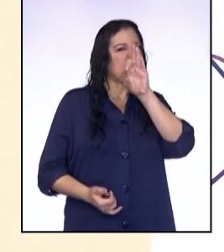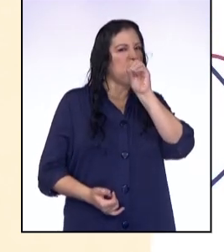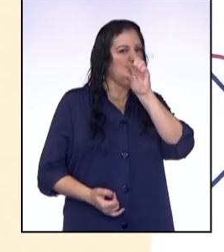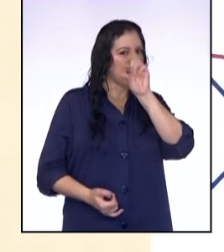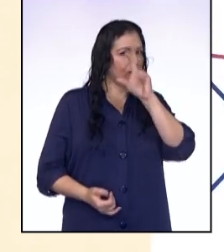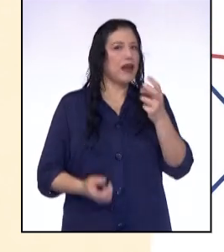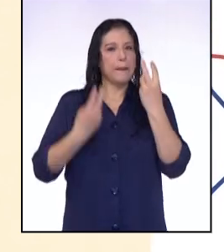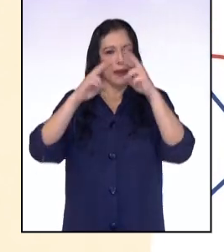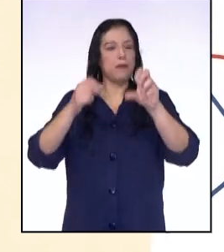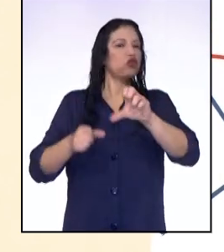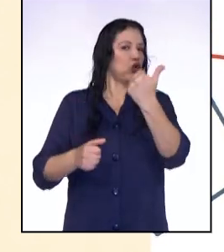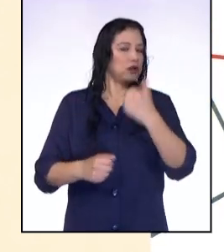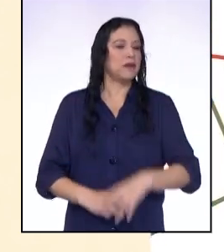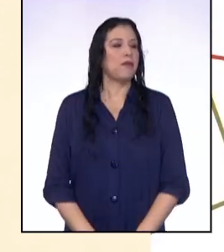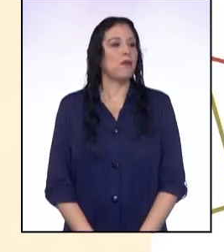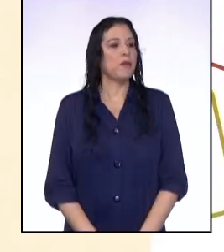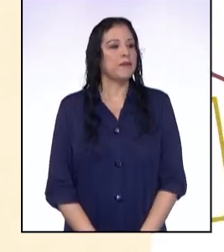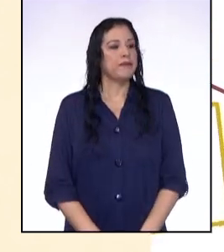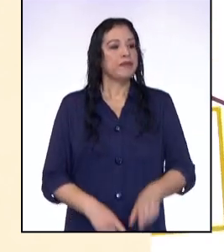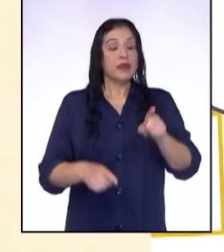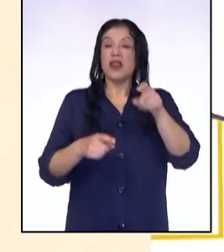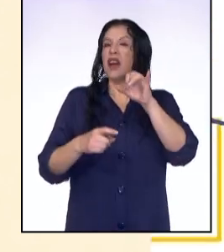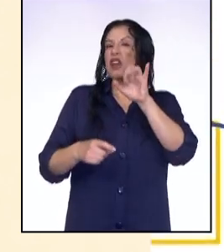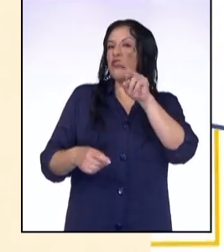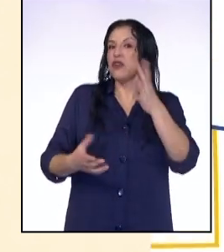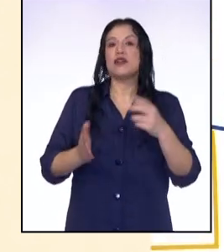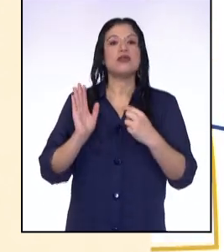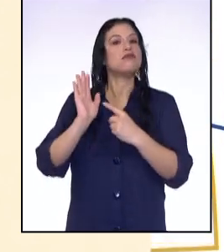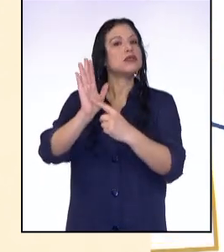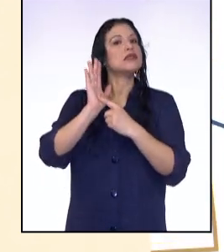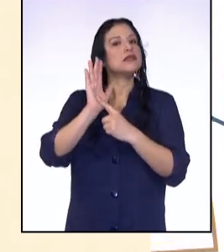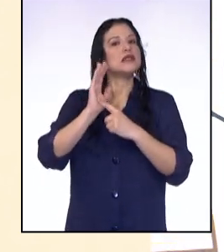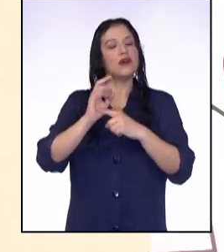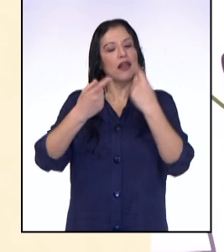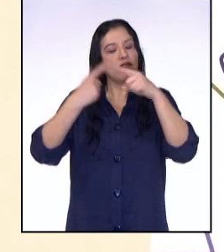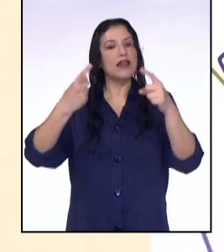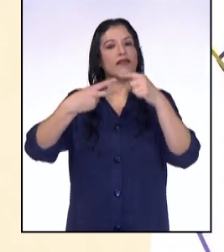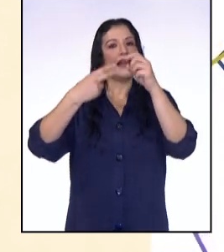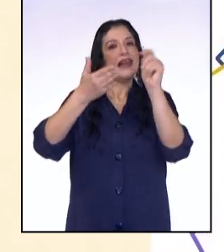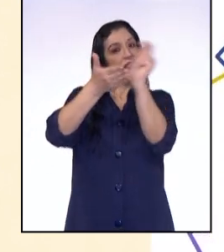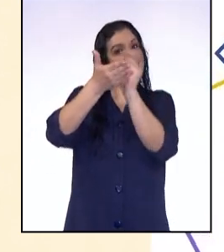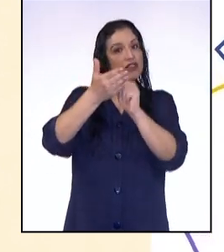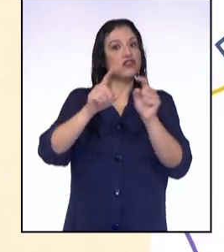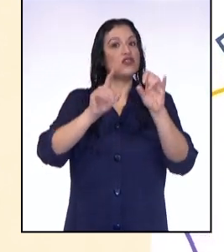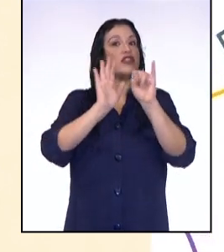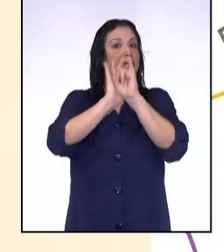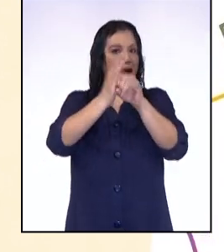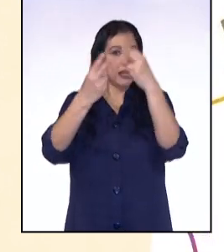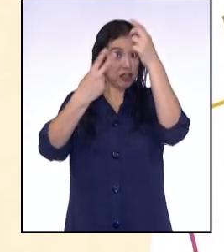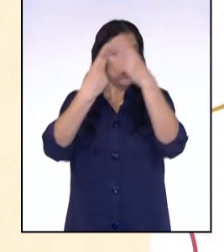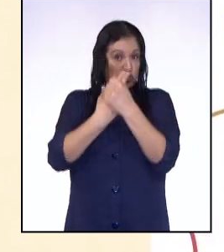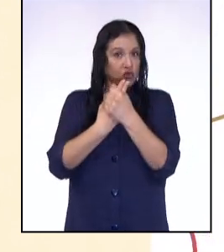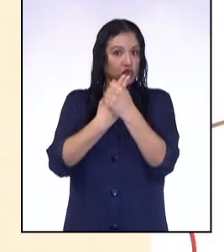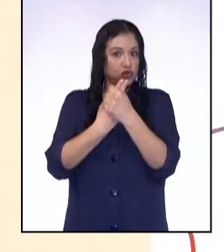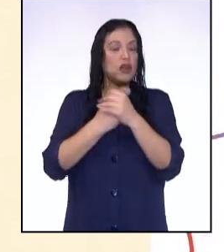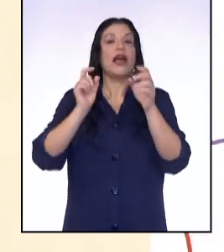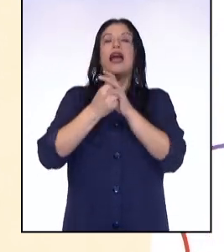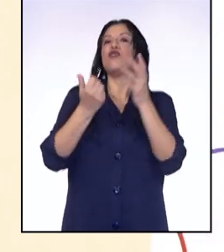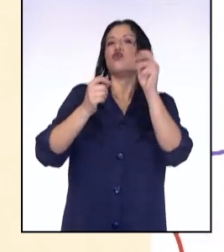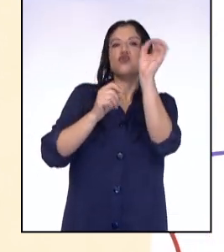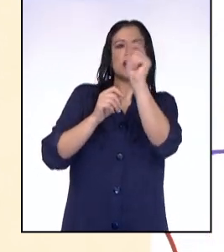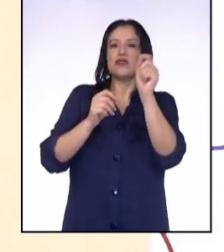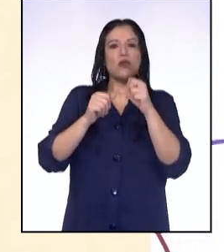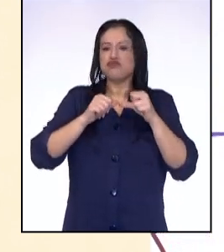veamos la siguiente. La infografía es una presentación que combina imágenes con textos. Es un texto discontinuo